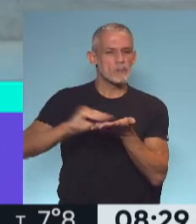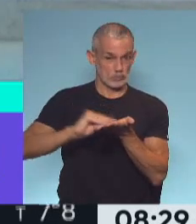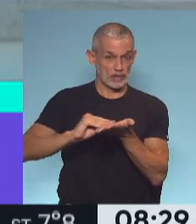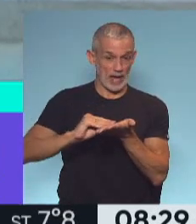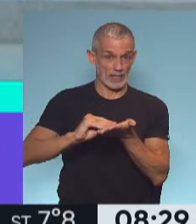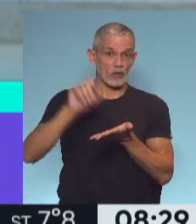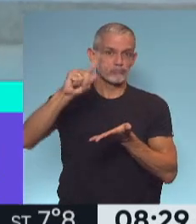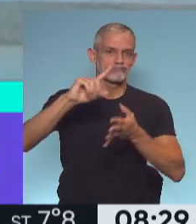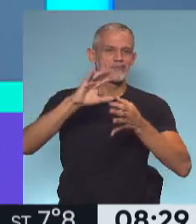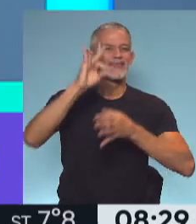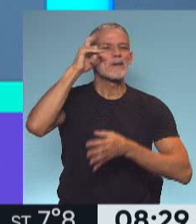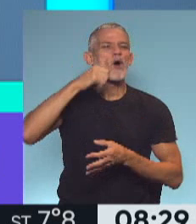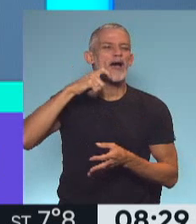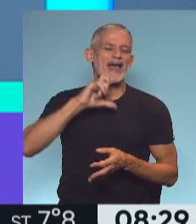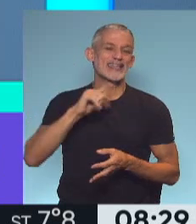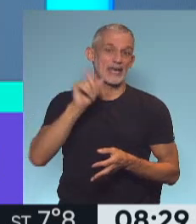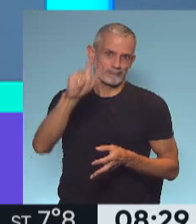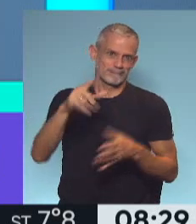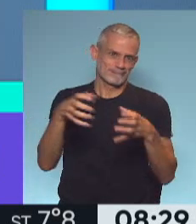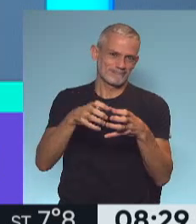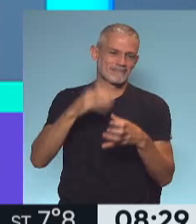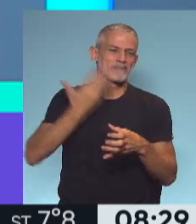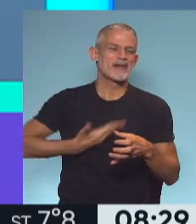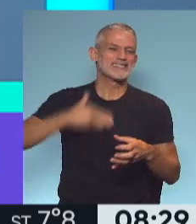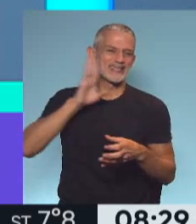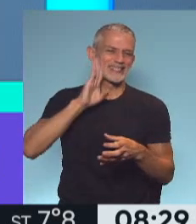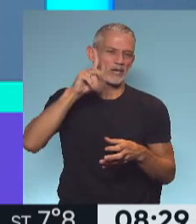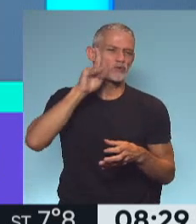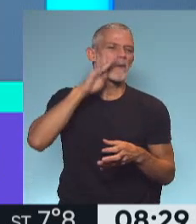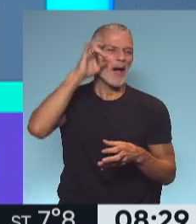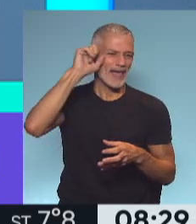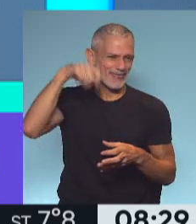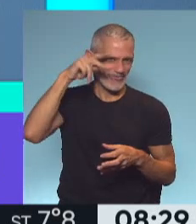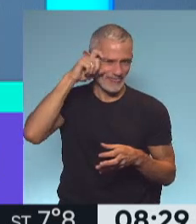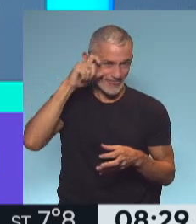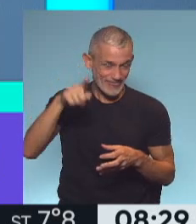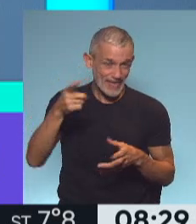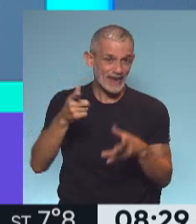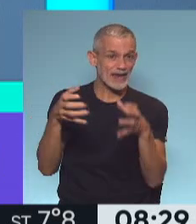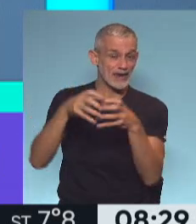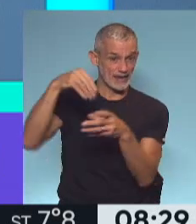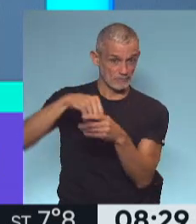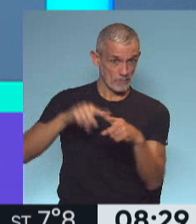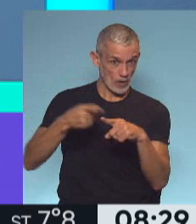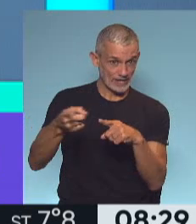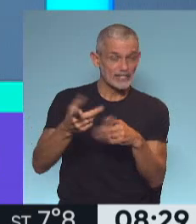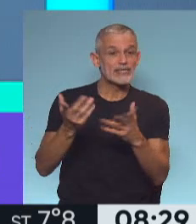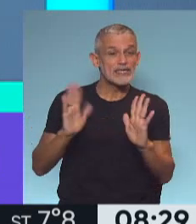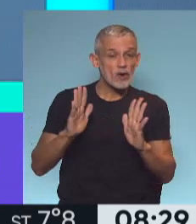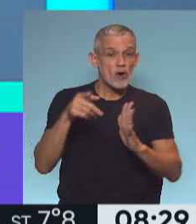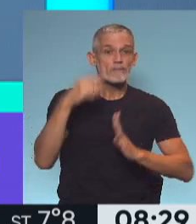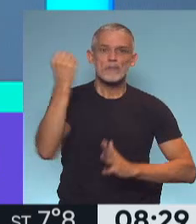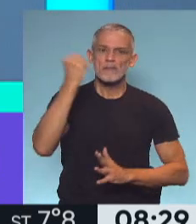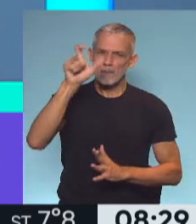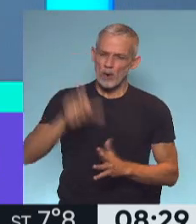demócrata de Joe Biden, del presidente de Estados Unidos, digo, responde a su partido, y también es una persona importante